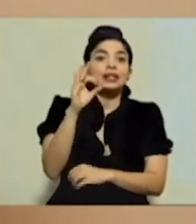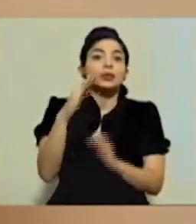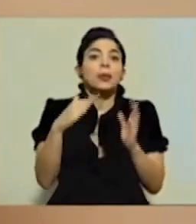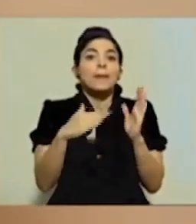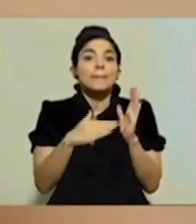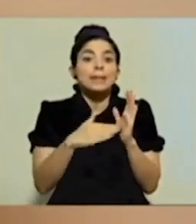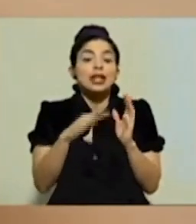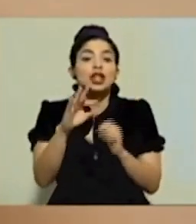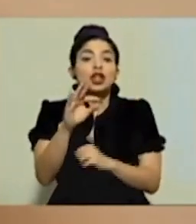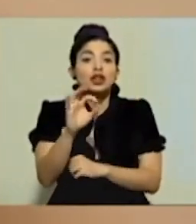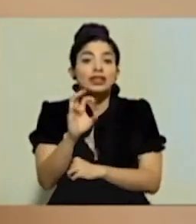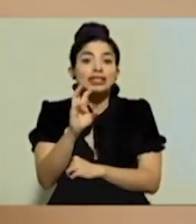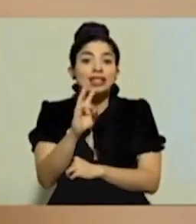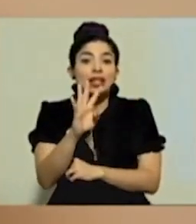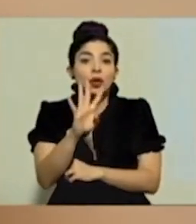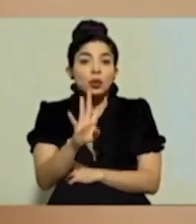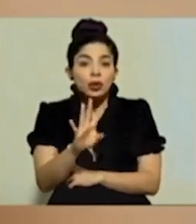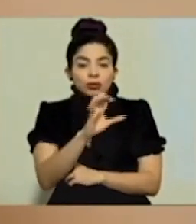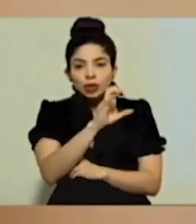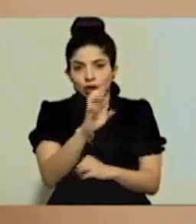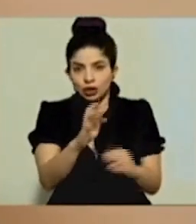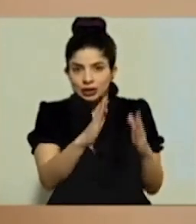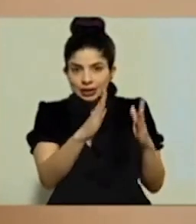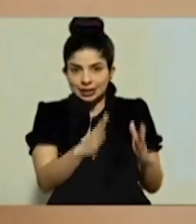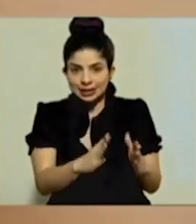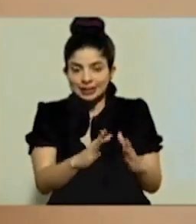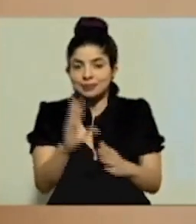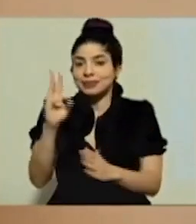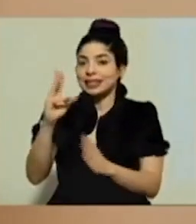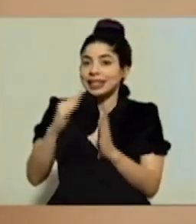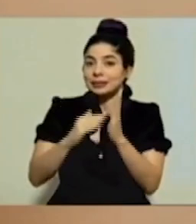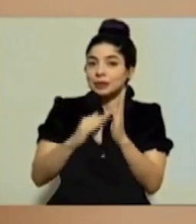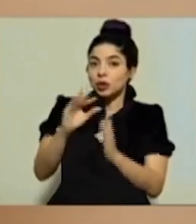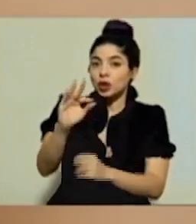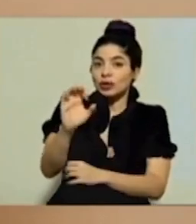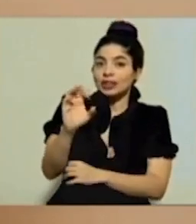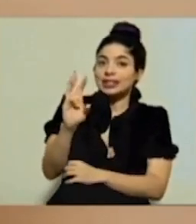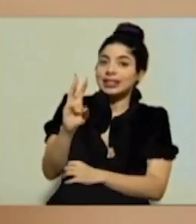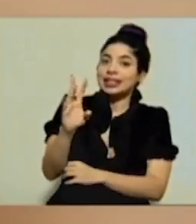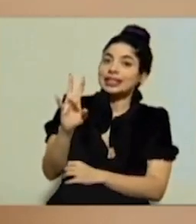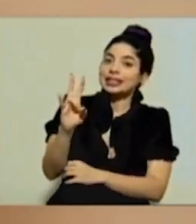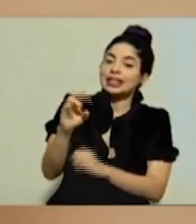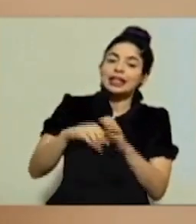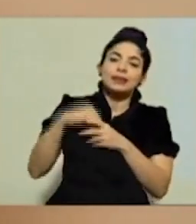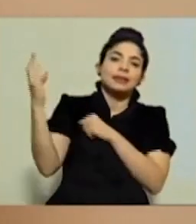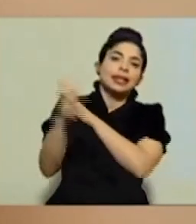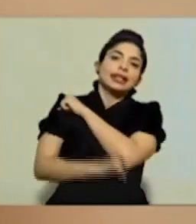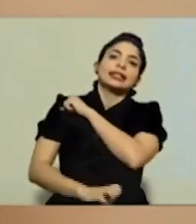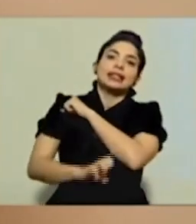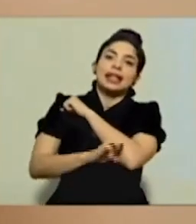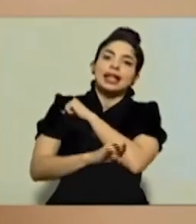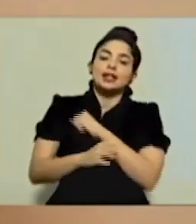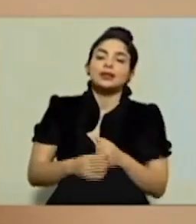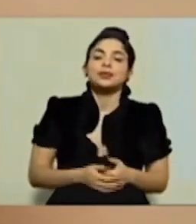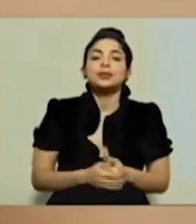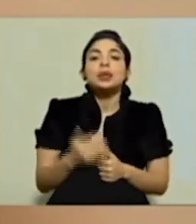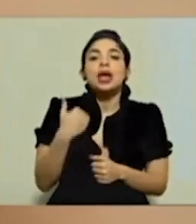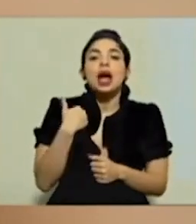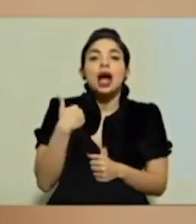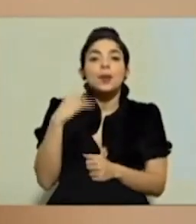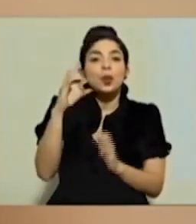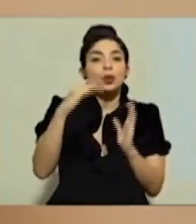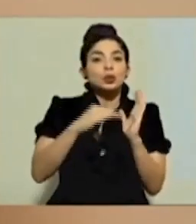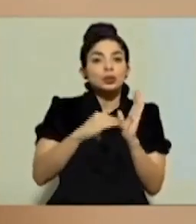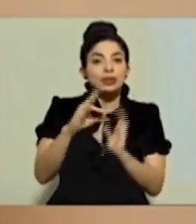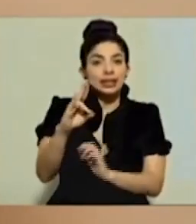,964 son costavicenses y 6,967 son extranjeros. Se registran